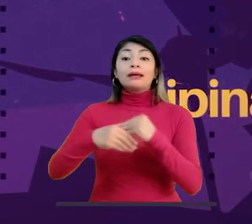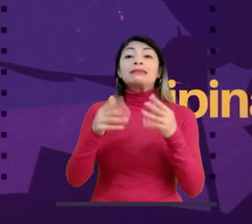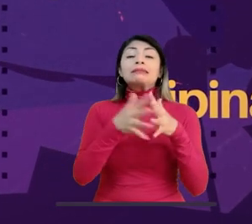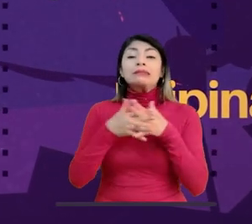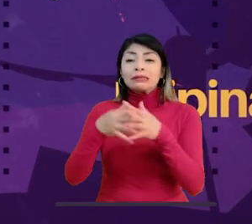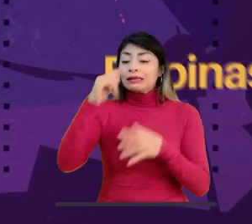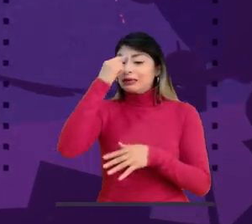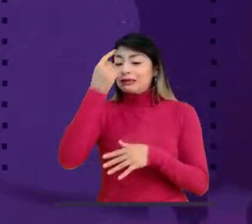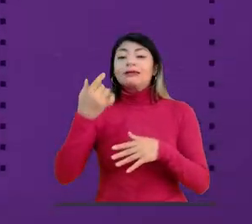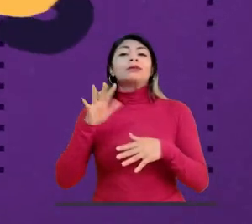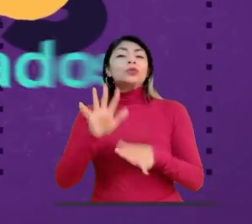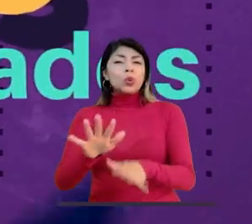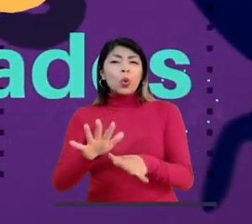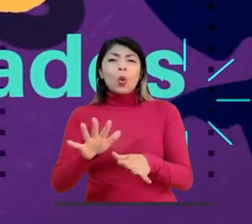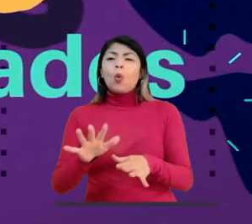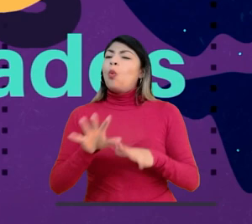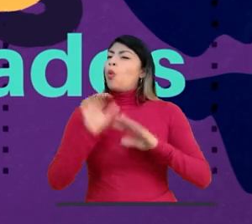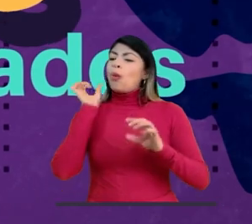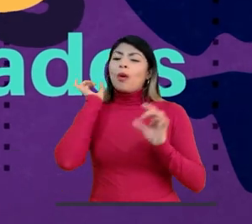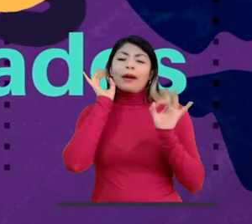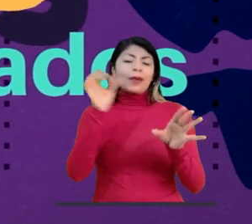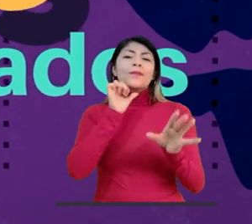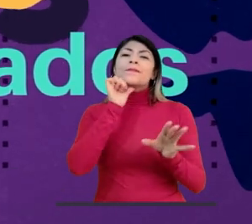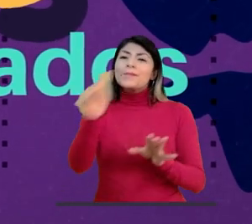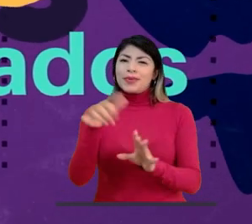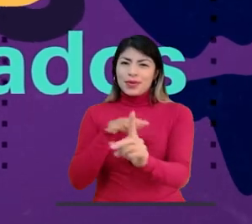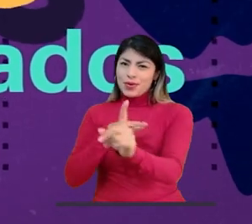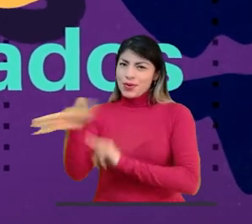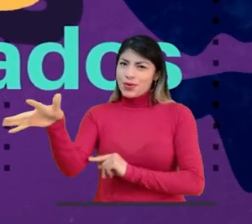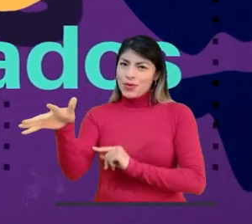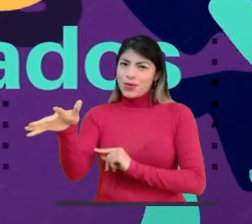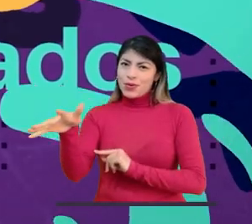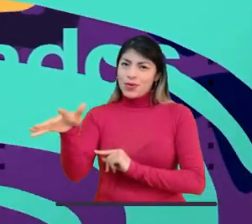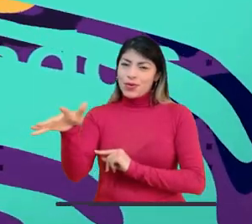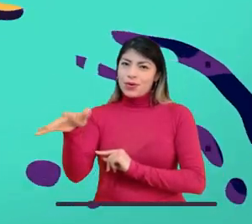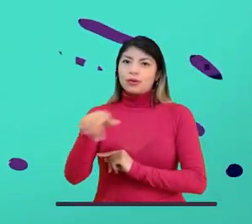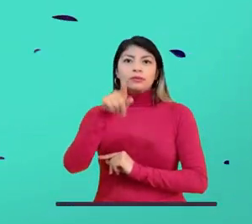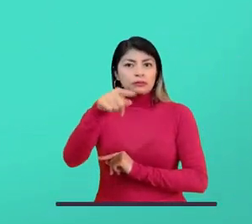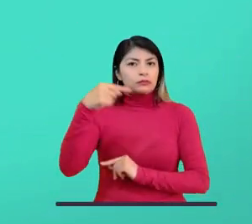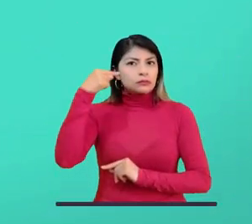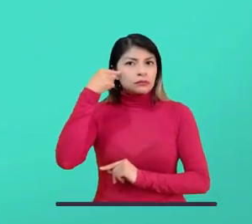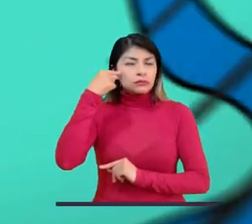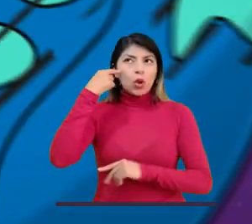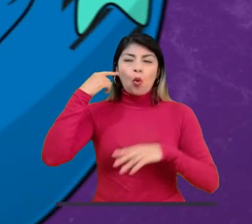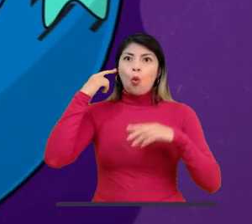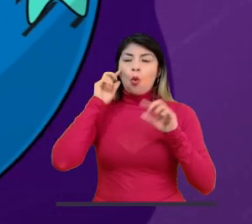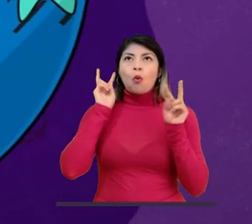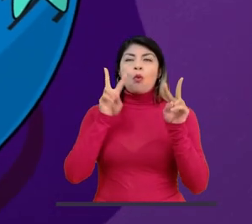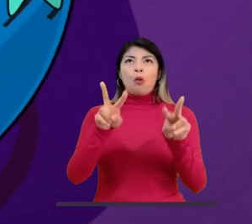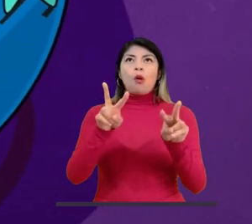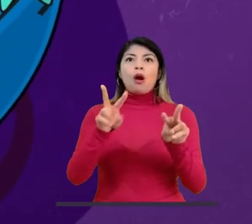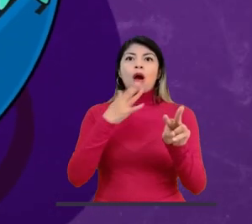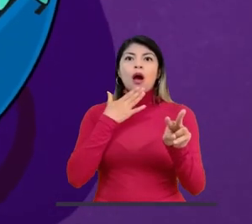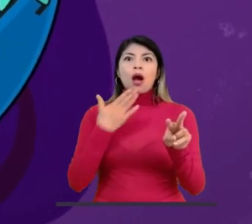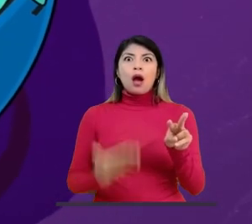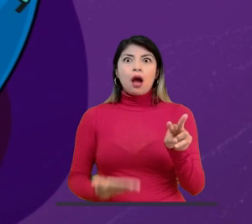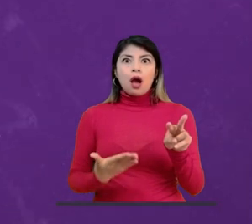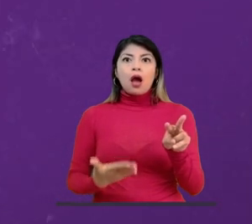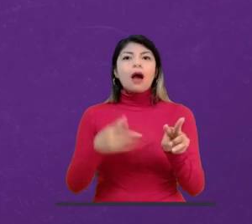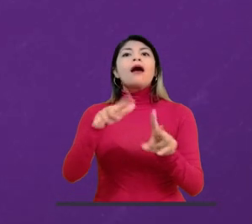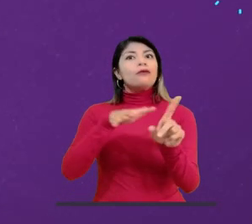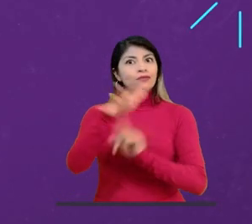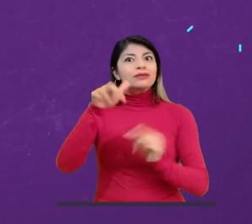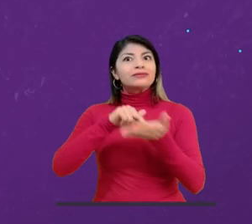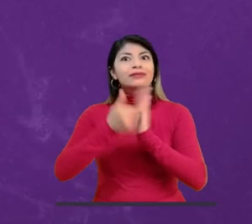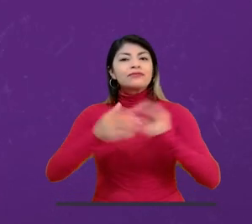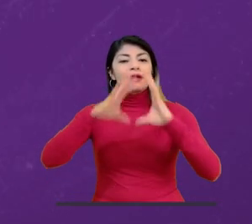Filipinas e India fueron los países más afectados. Espero que ahora sientas que el cambio climático también te afecta a